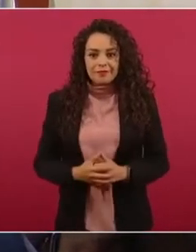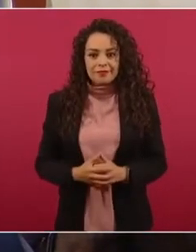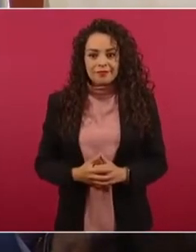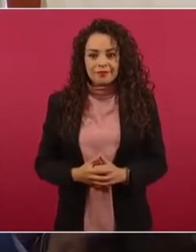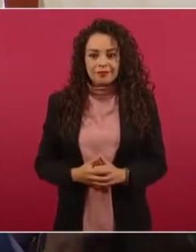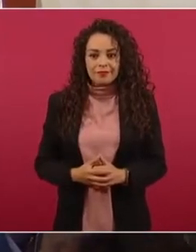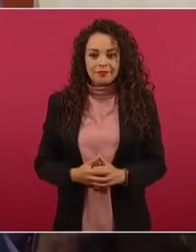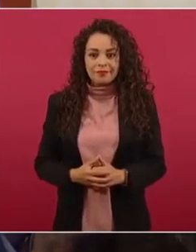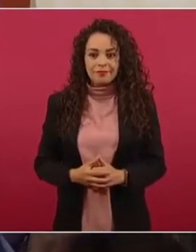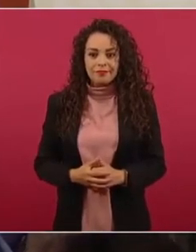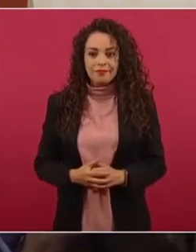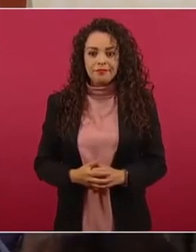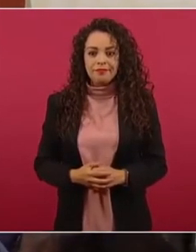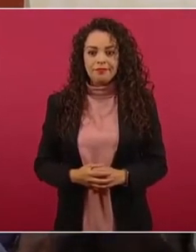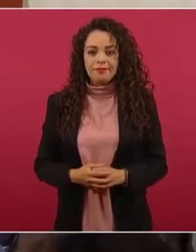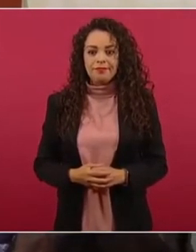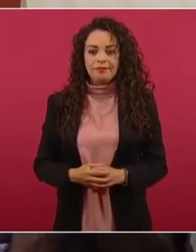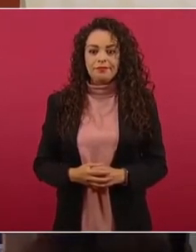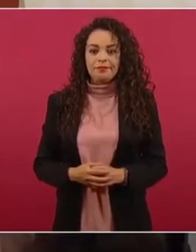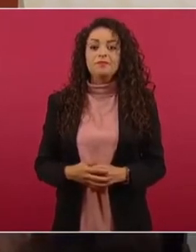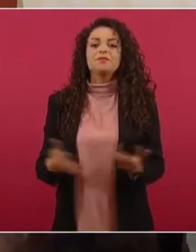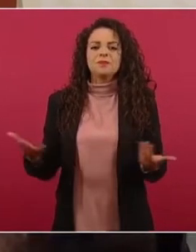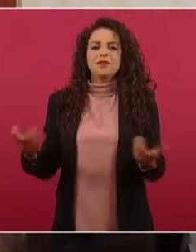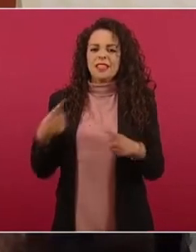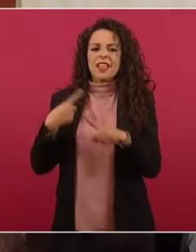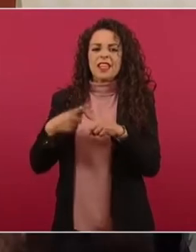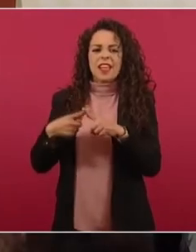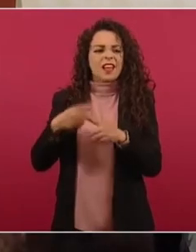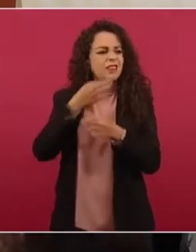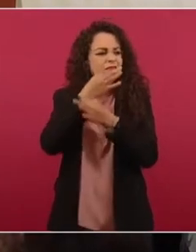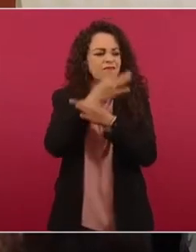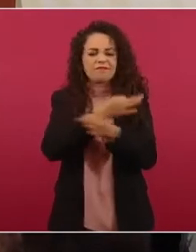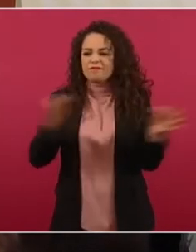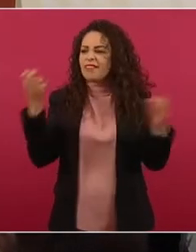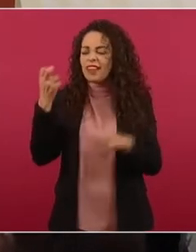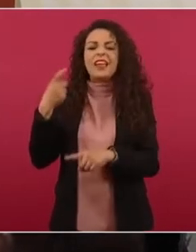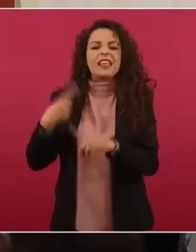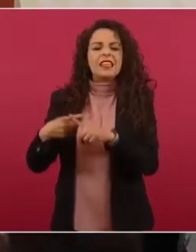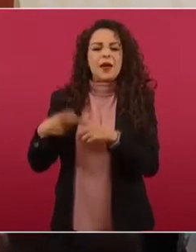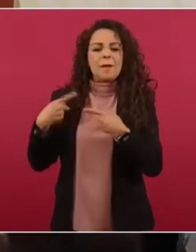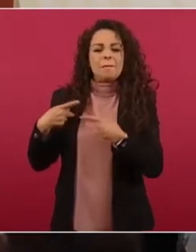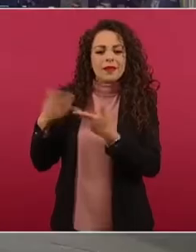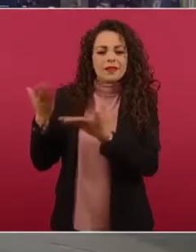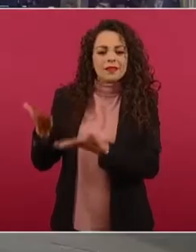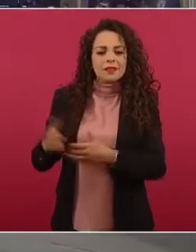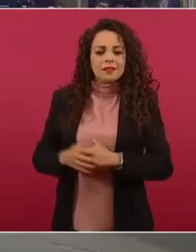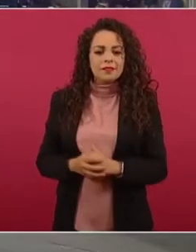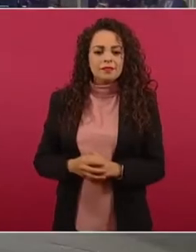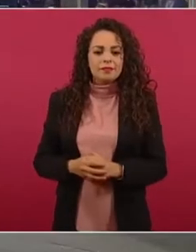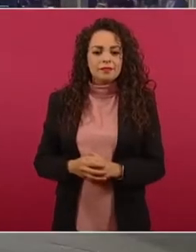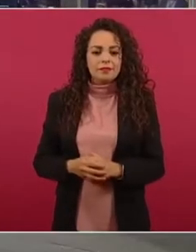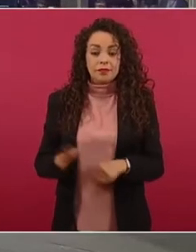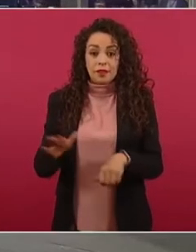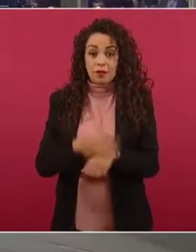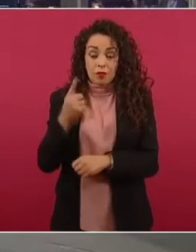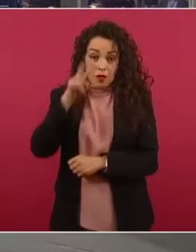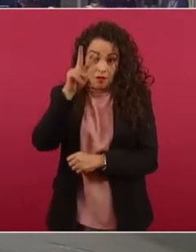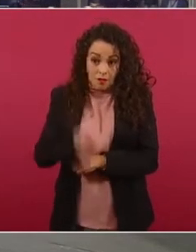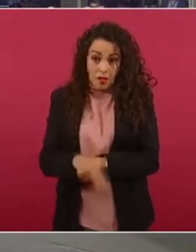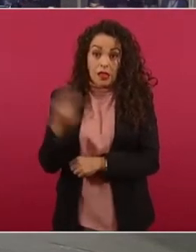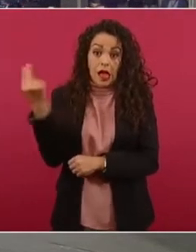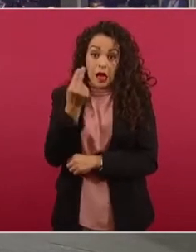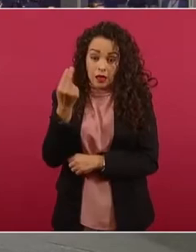A ver, ¿quiénes son las personalidades? Porque les ayuda a tener esta información porque a lo mejor